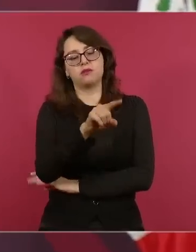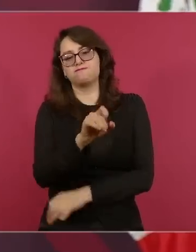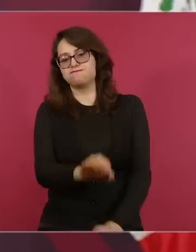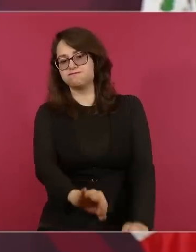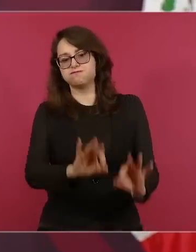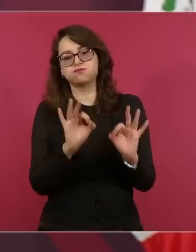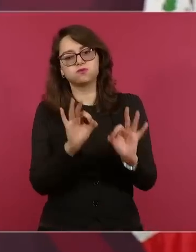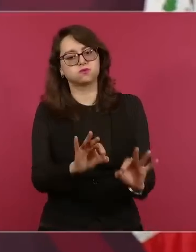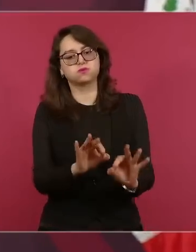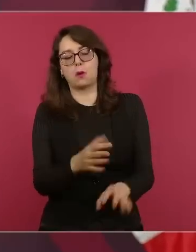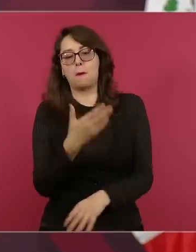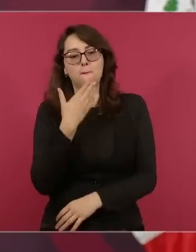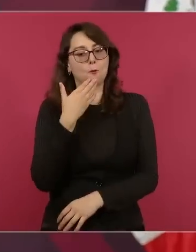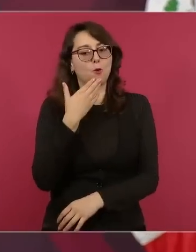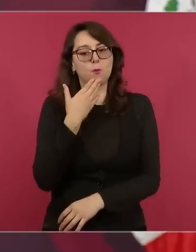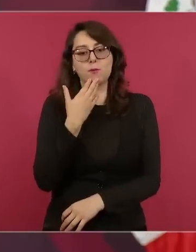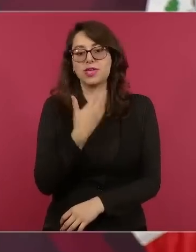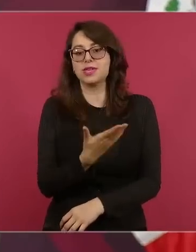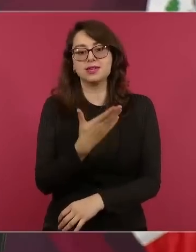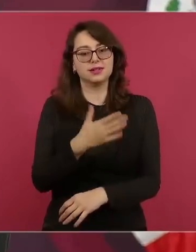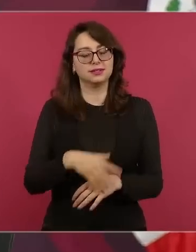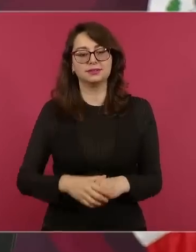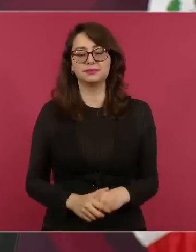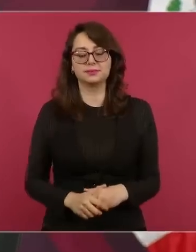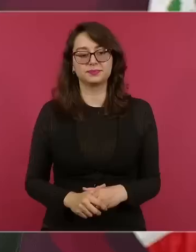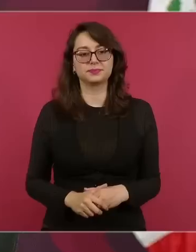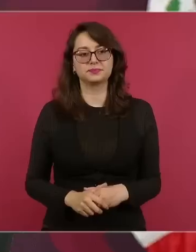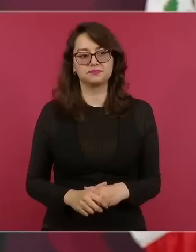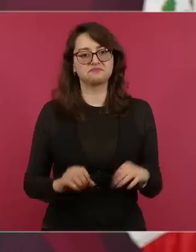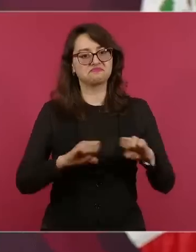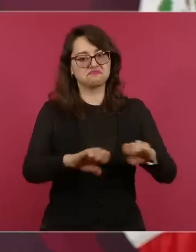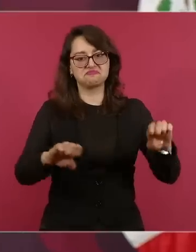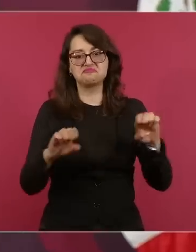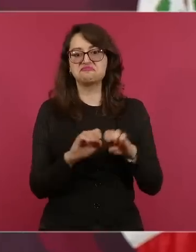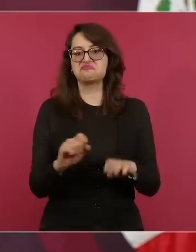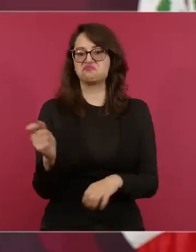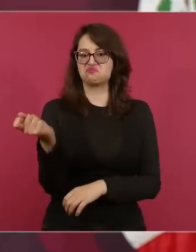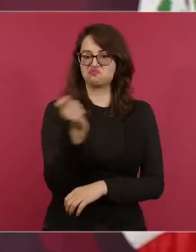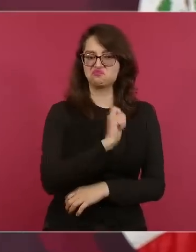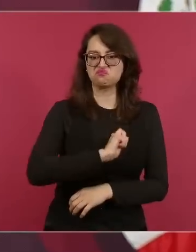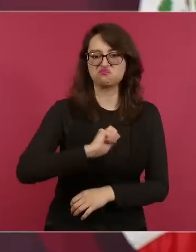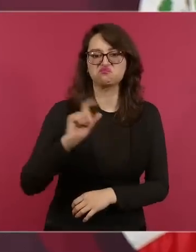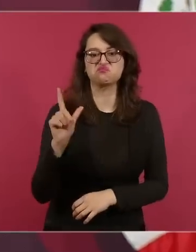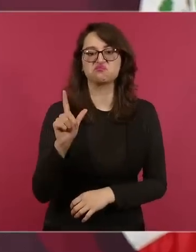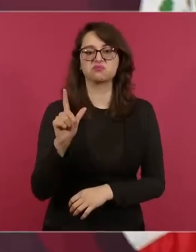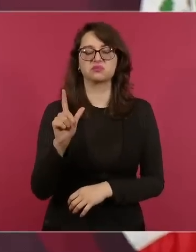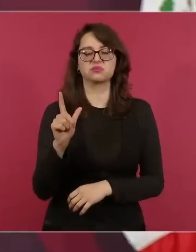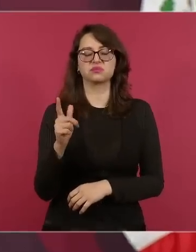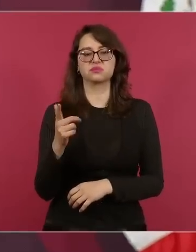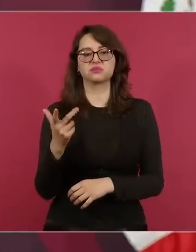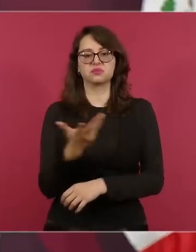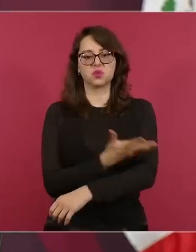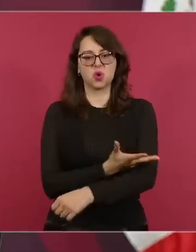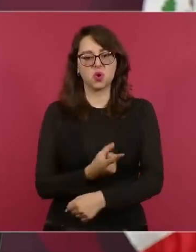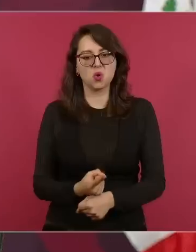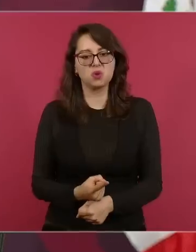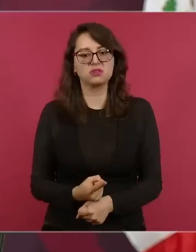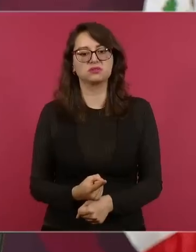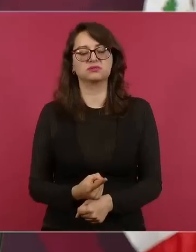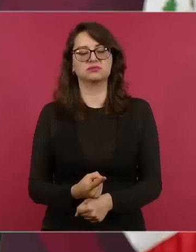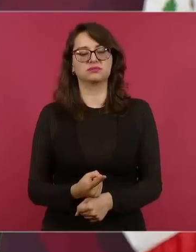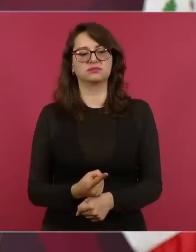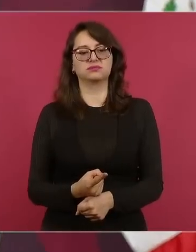Y son profesionales honestos,